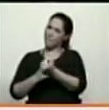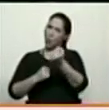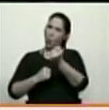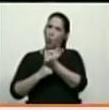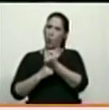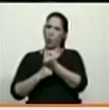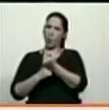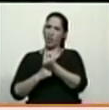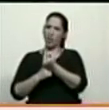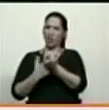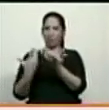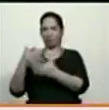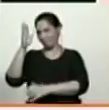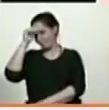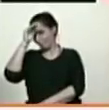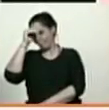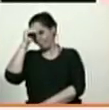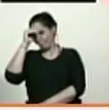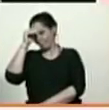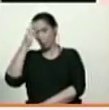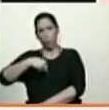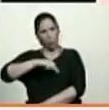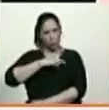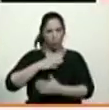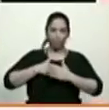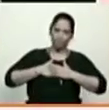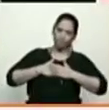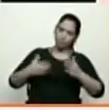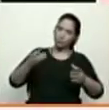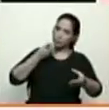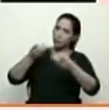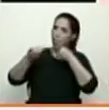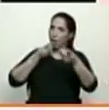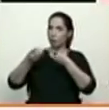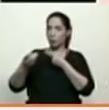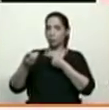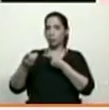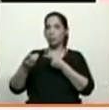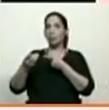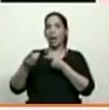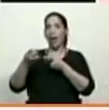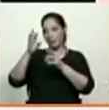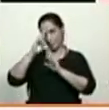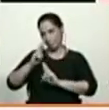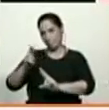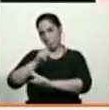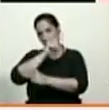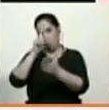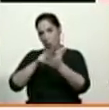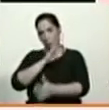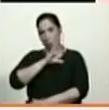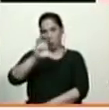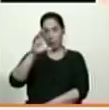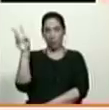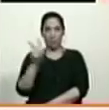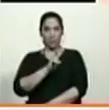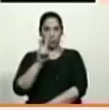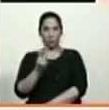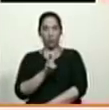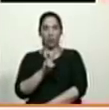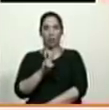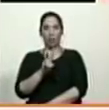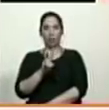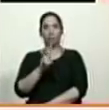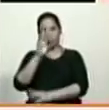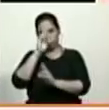de Donald Trump. Siempre estaremos prestos al diálogo en el marco del respeto absoluto a la soberanía de Venezuela, en el